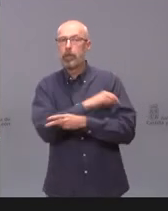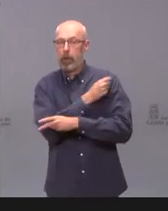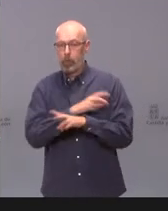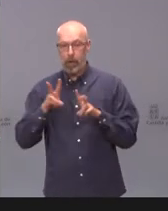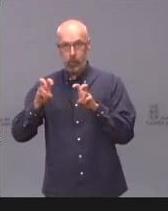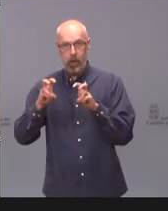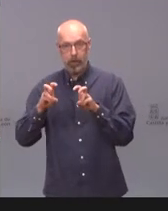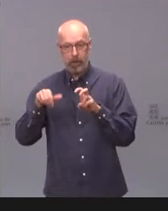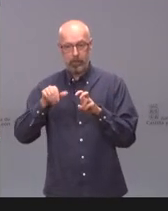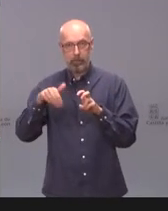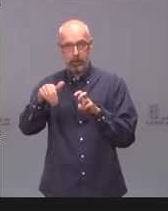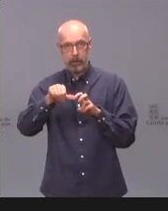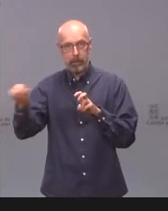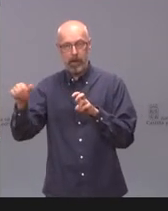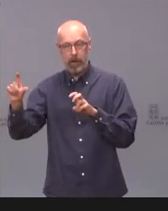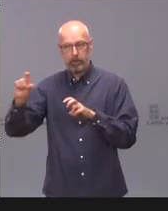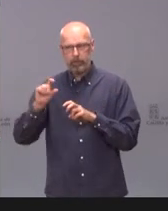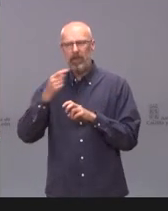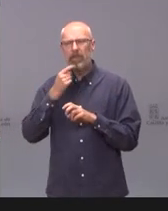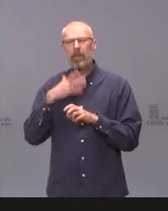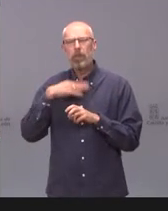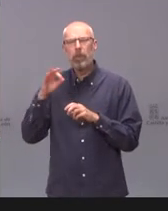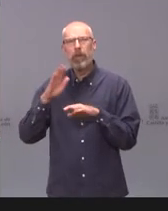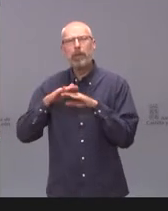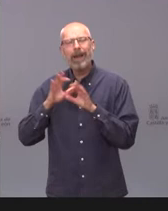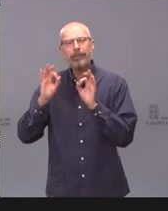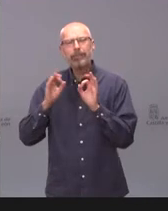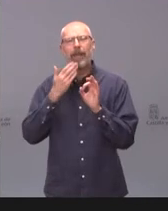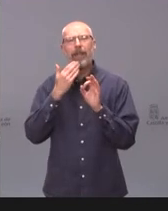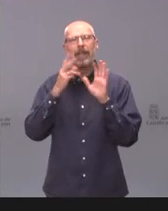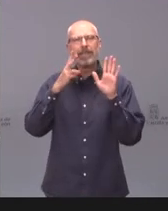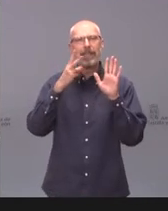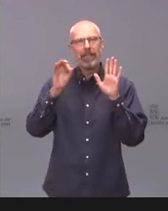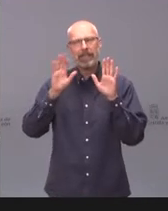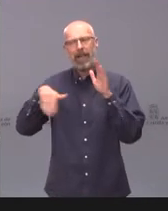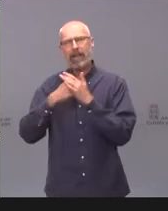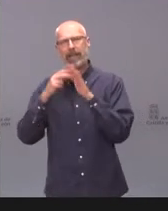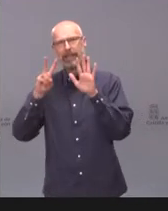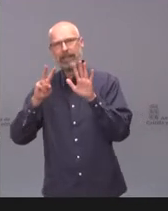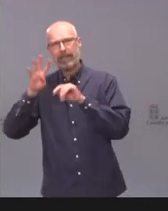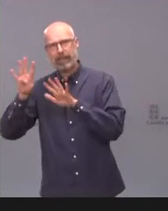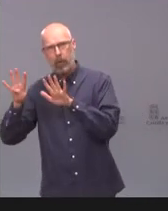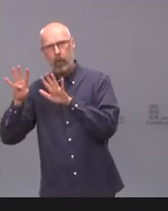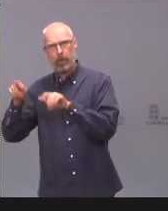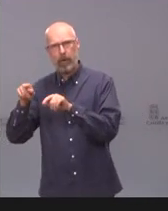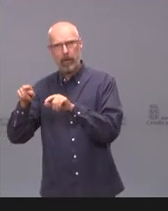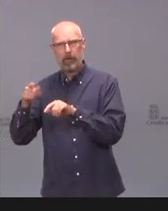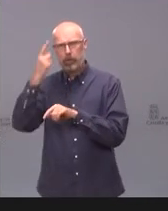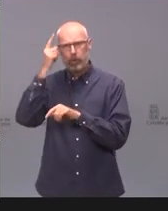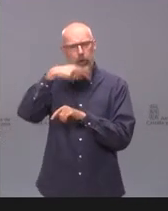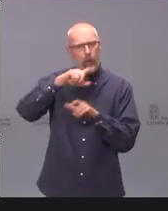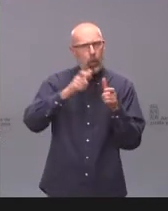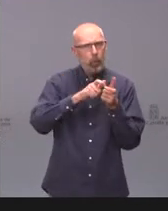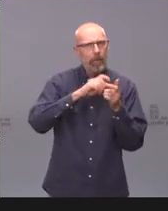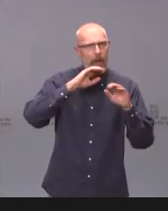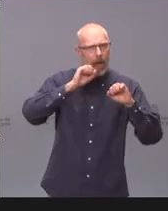mañana que se va a destinar al grupo de 70 a 79 años. Yo no sé si en la Junta están de acuerdo con ese criterio y si